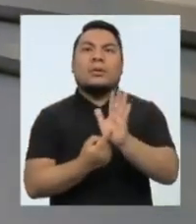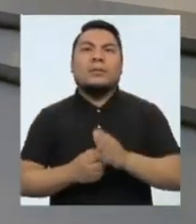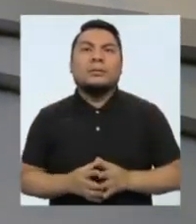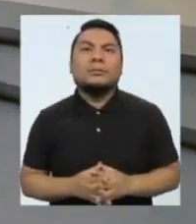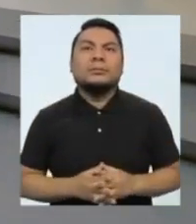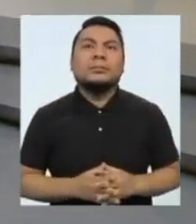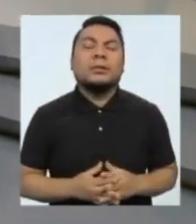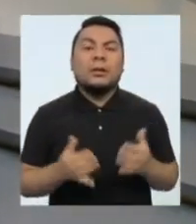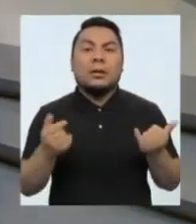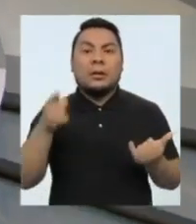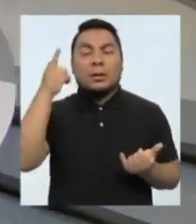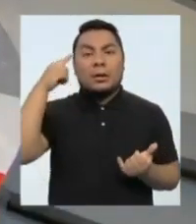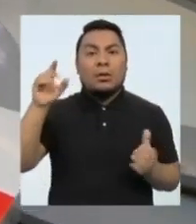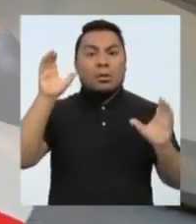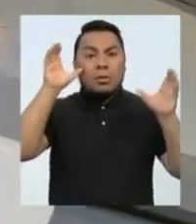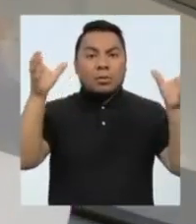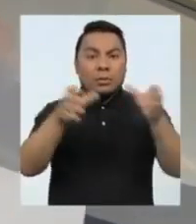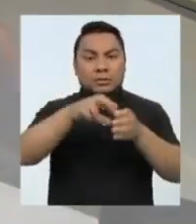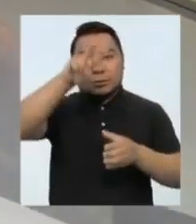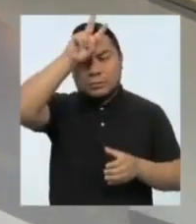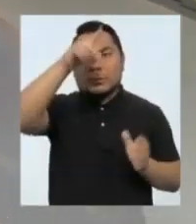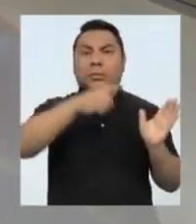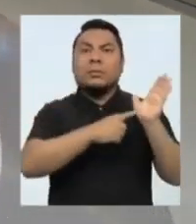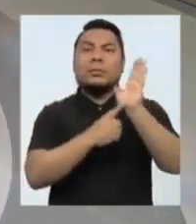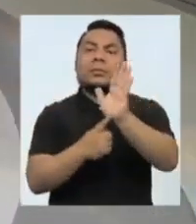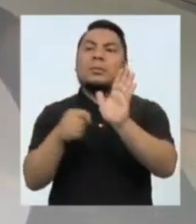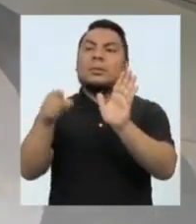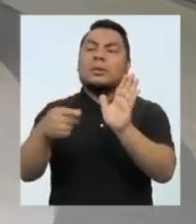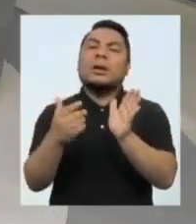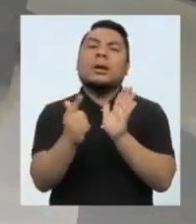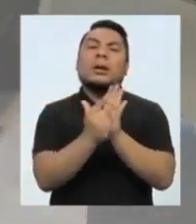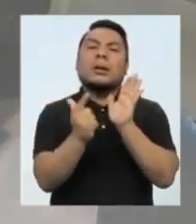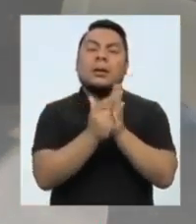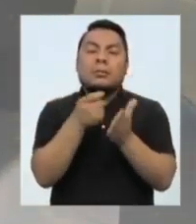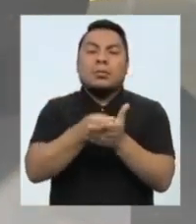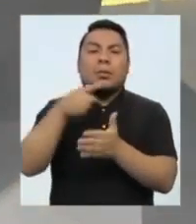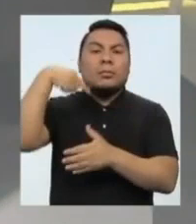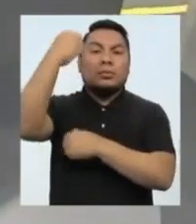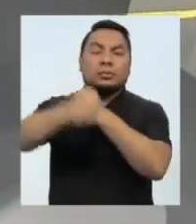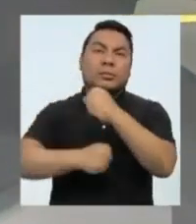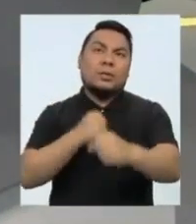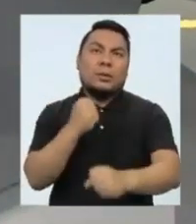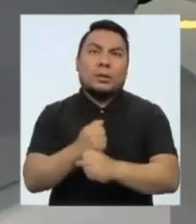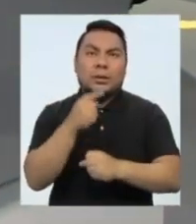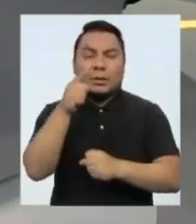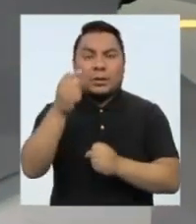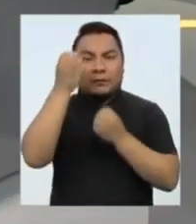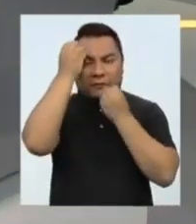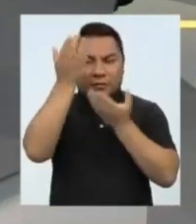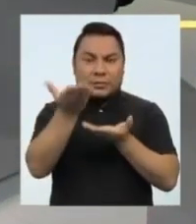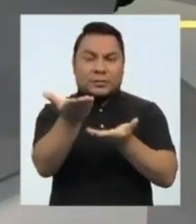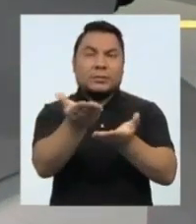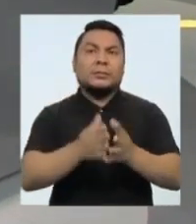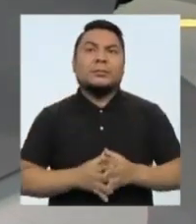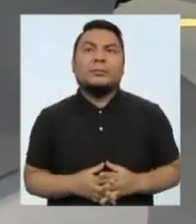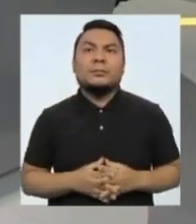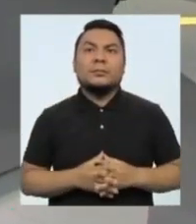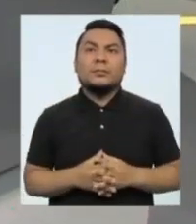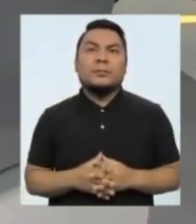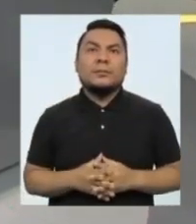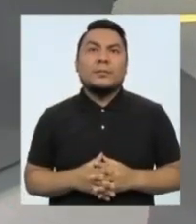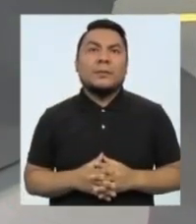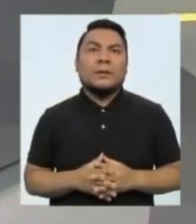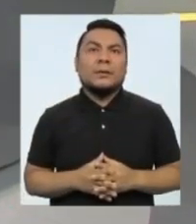Bien, nos vamos a este Congreso de la República, continúa el debate de la Ley de Presupuestos para el Próximo Año. Grego Arroz nos tiene más información. Adelante. ¿Qué tal, Grego Arroz?